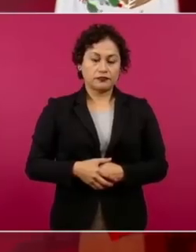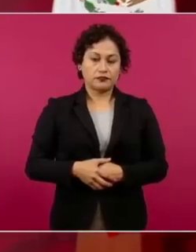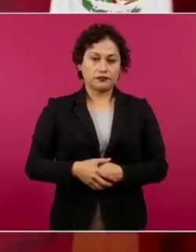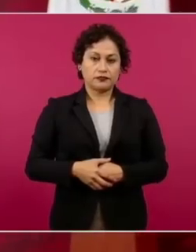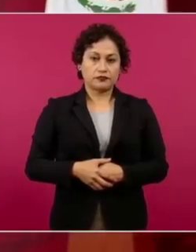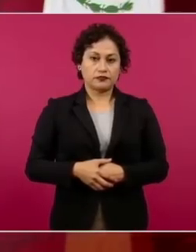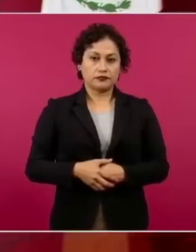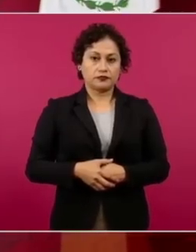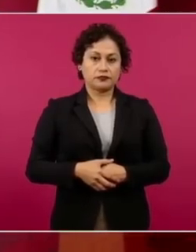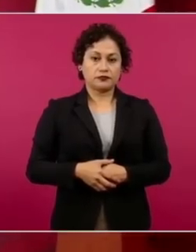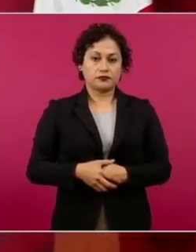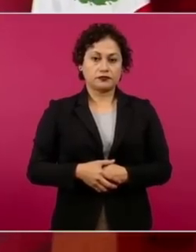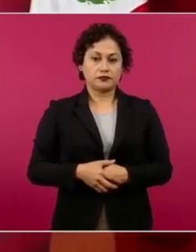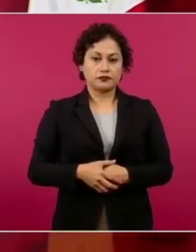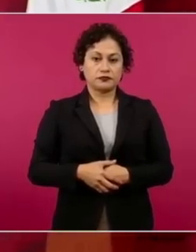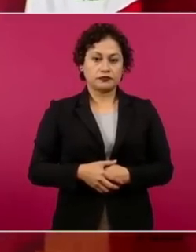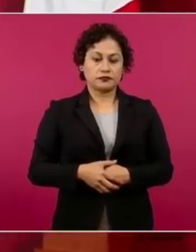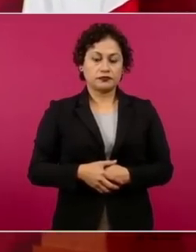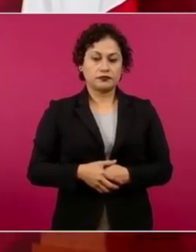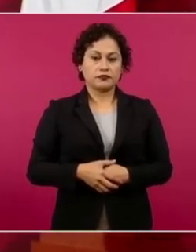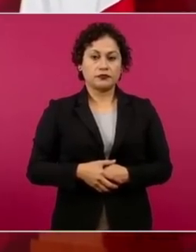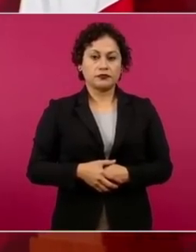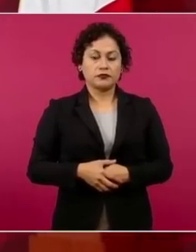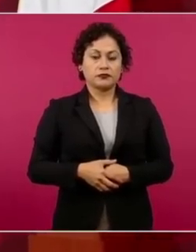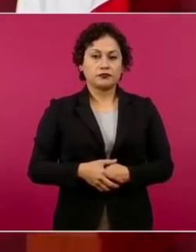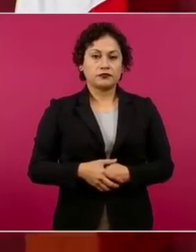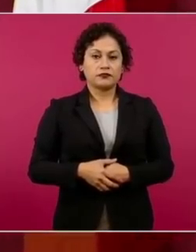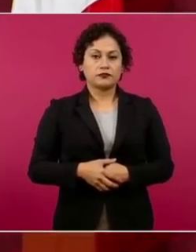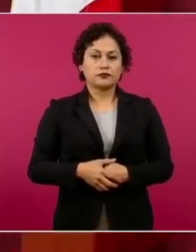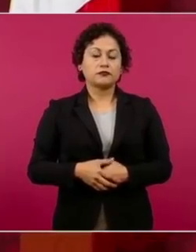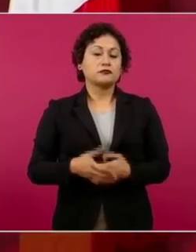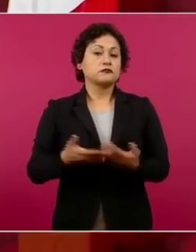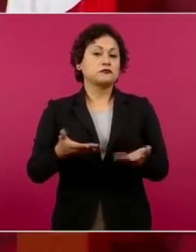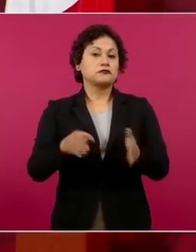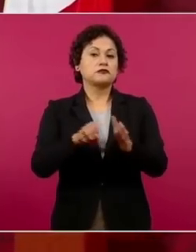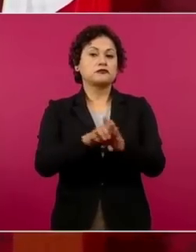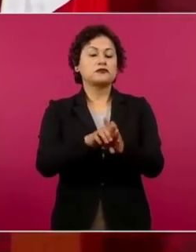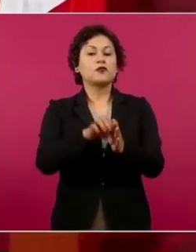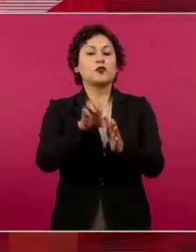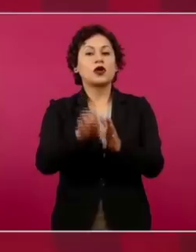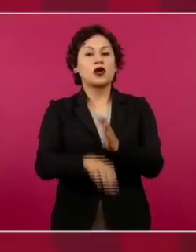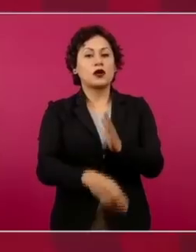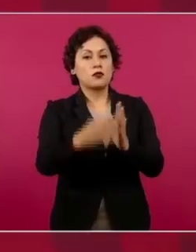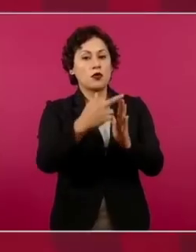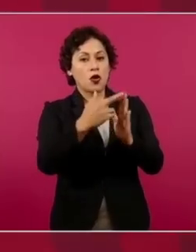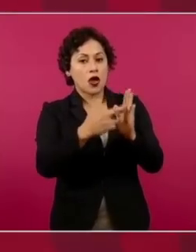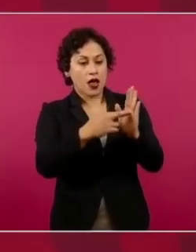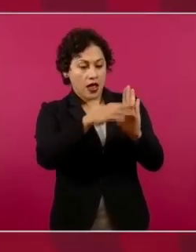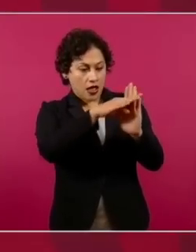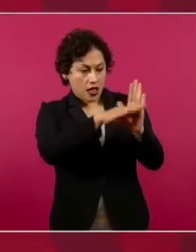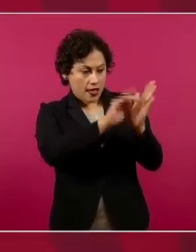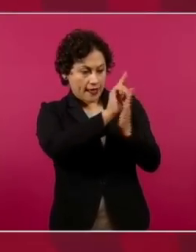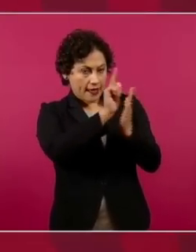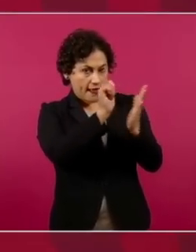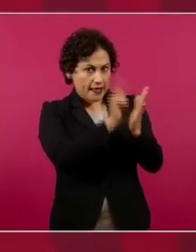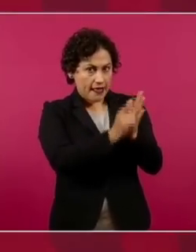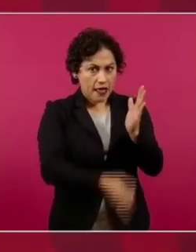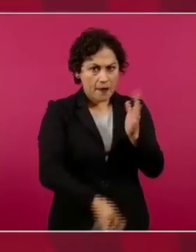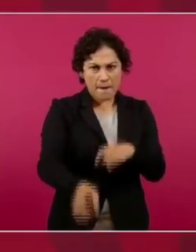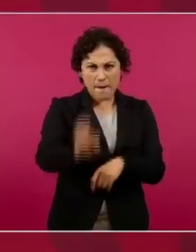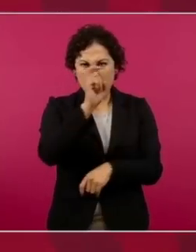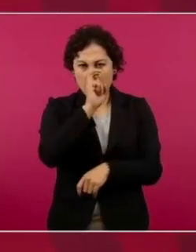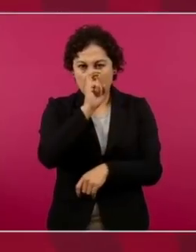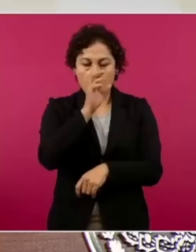aplicar un estado con leyes draconianas, es